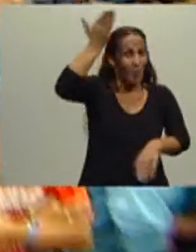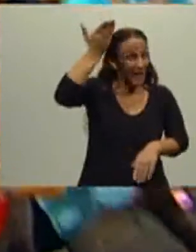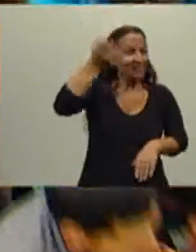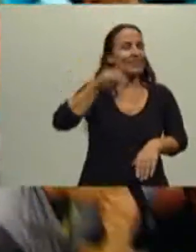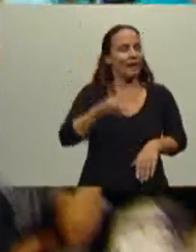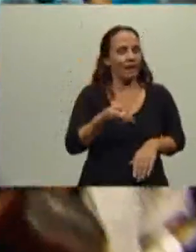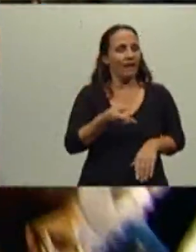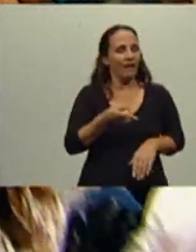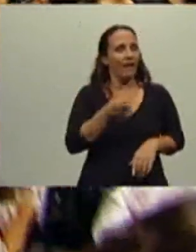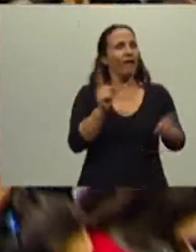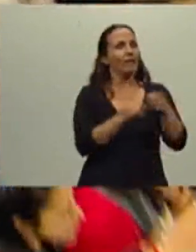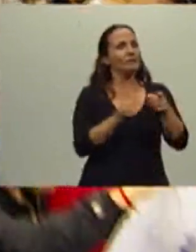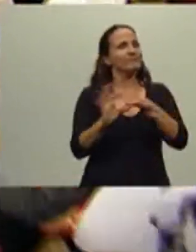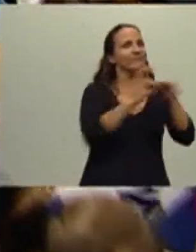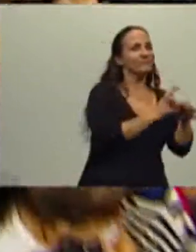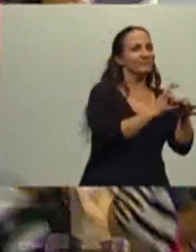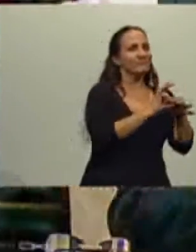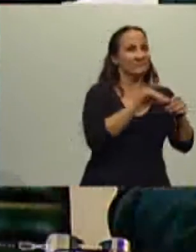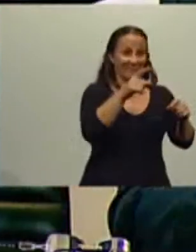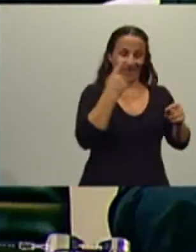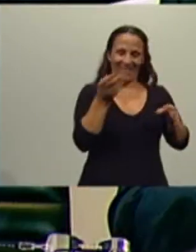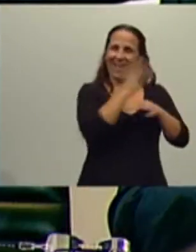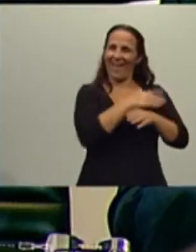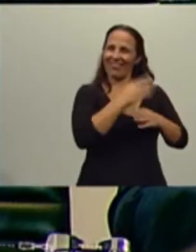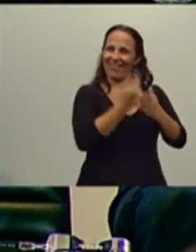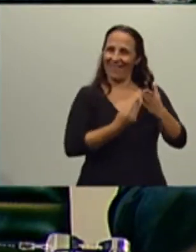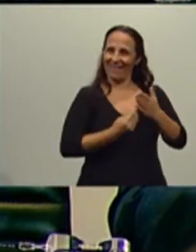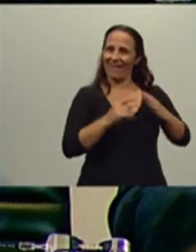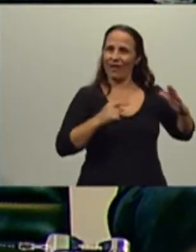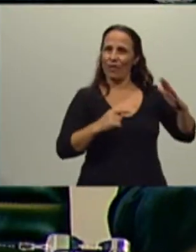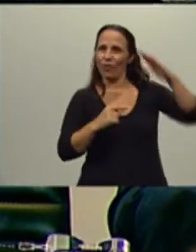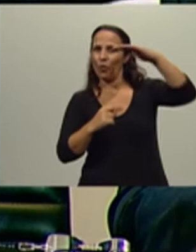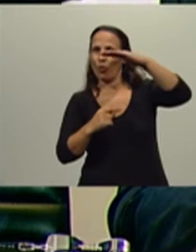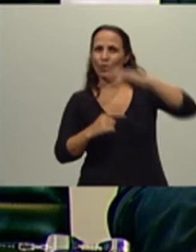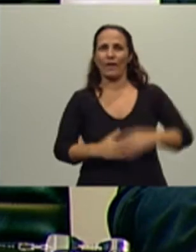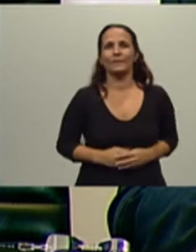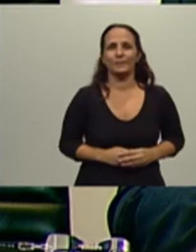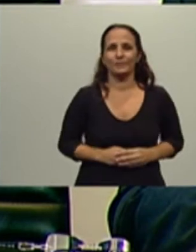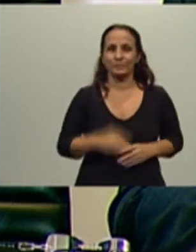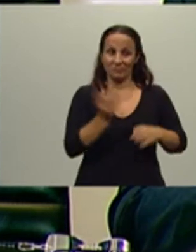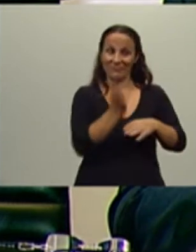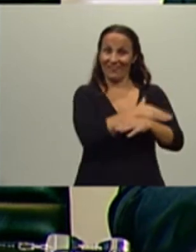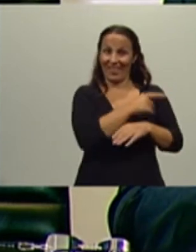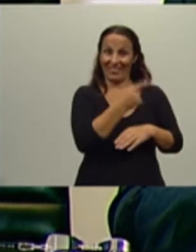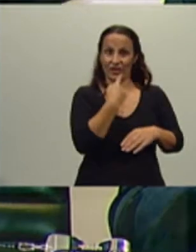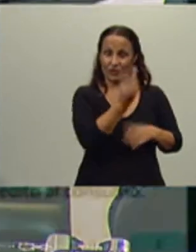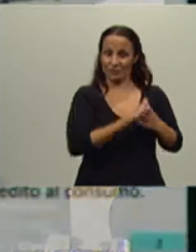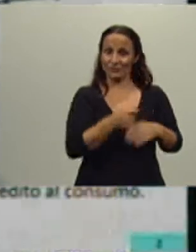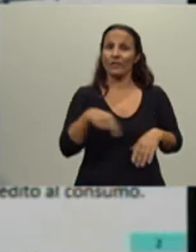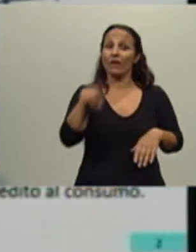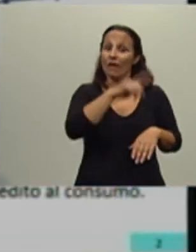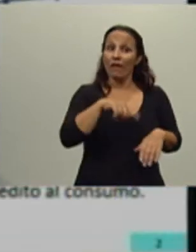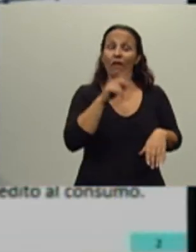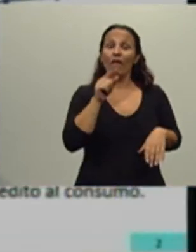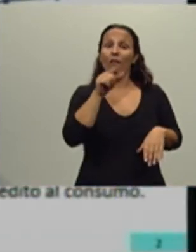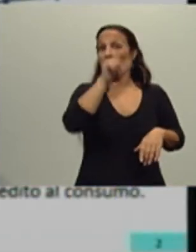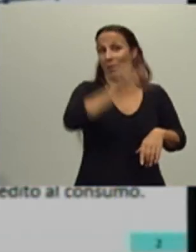precios, esto tiene que ver. Esa curva, la anterior, de vuelta, favor, anterior. Si usted tiene a